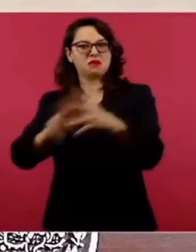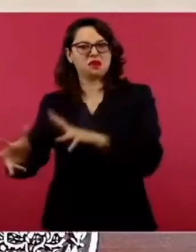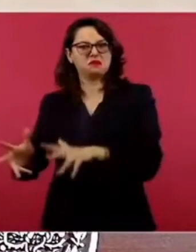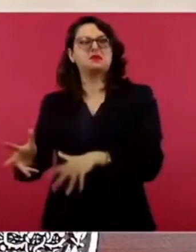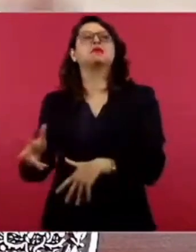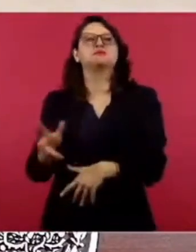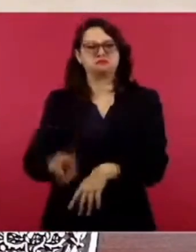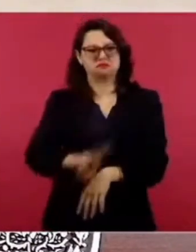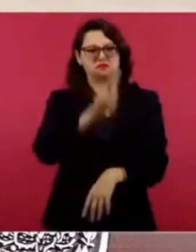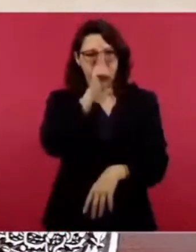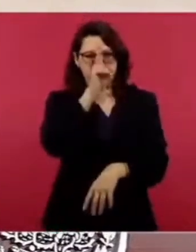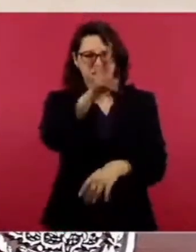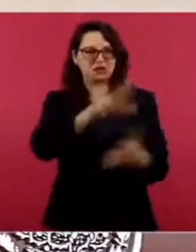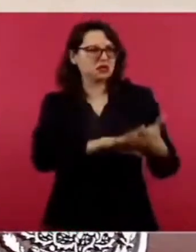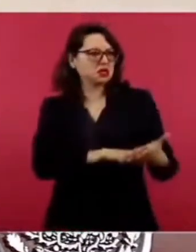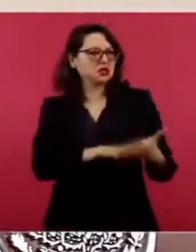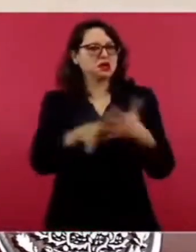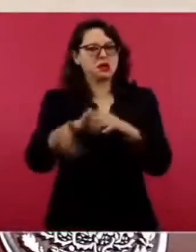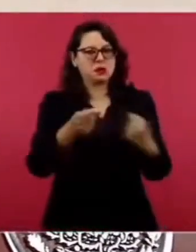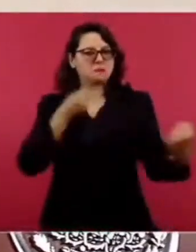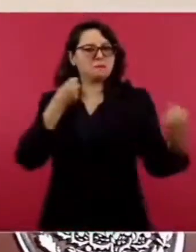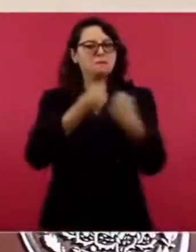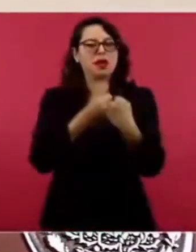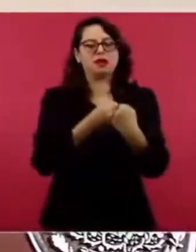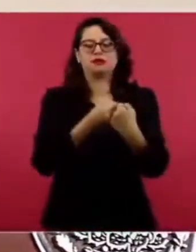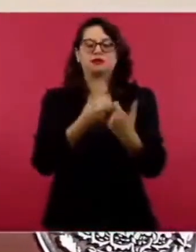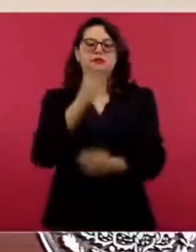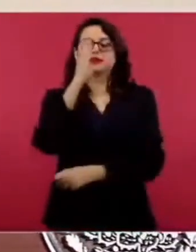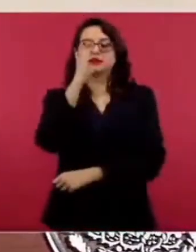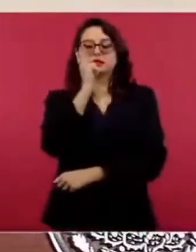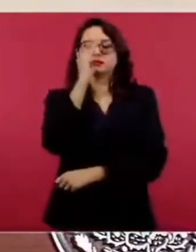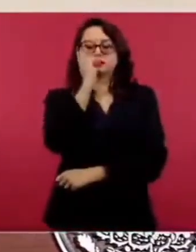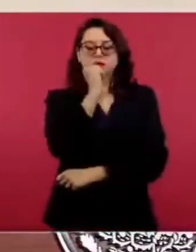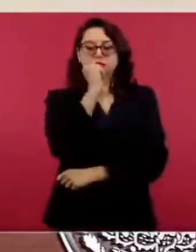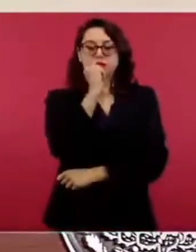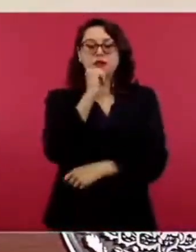Es una concepción distinta a la que han impuesto.